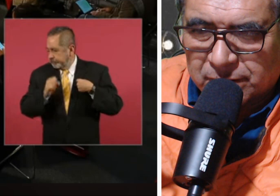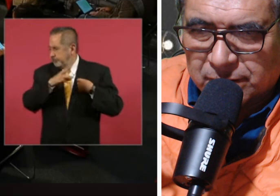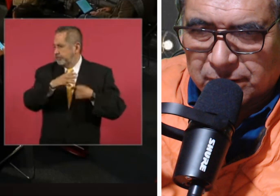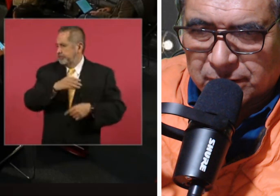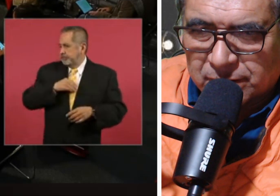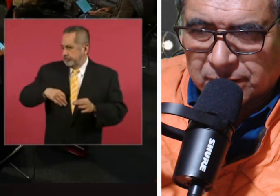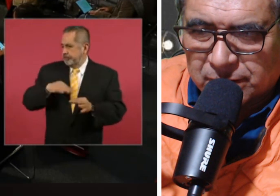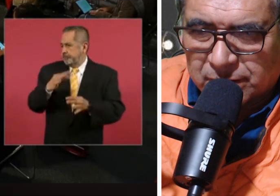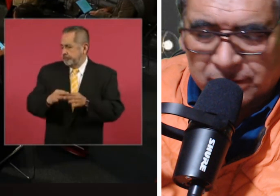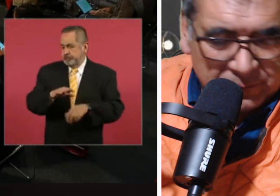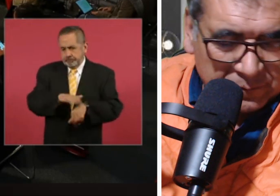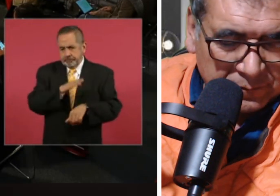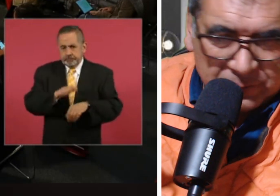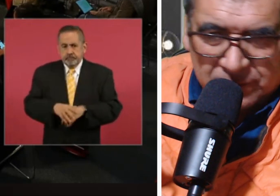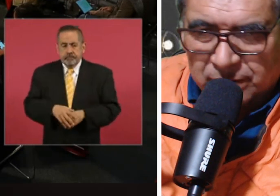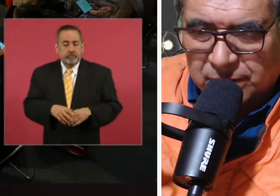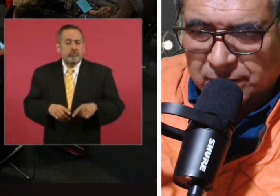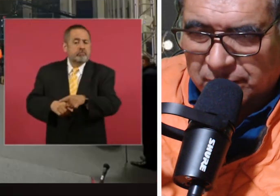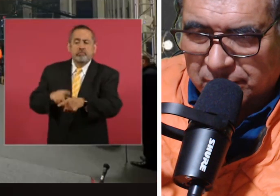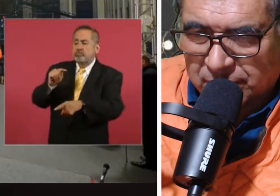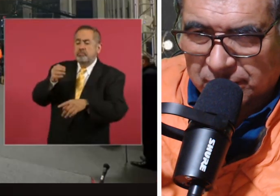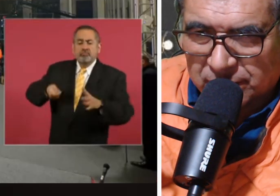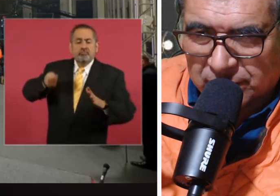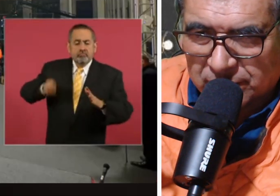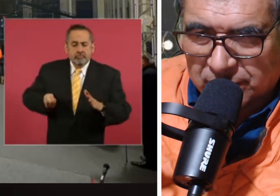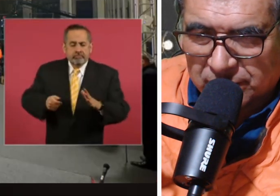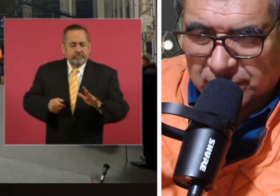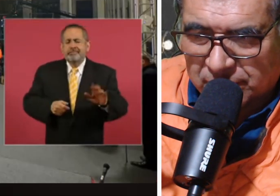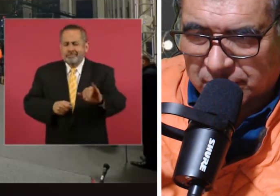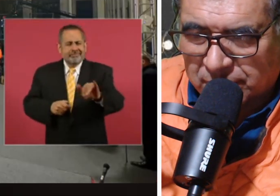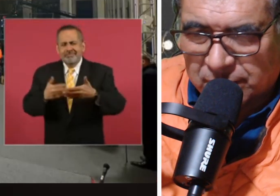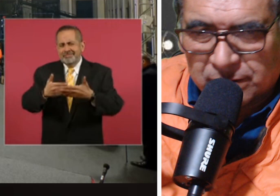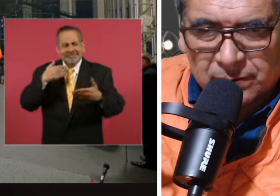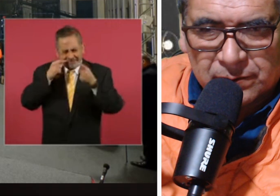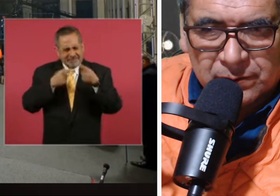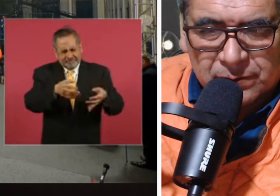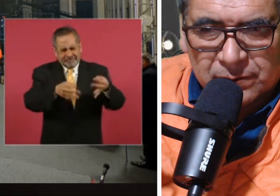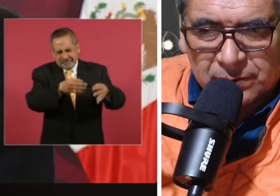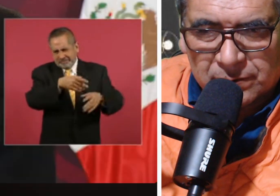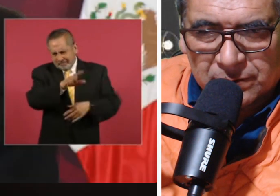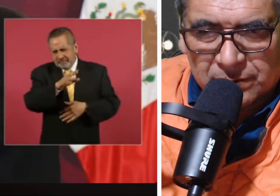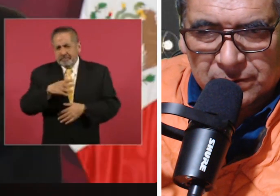que se resuelva de manera definitiva por parte del tribunal antes porque no quiero dar ningún pretexto